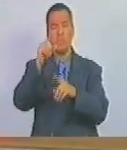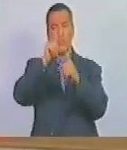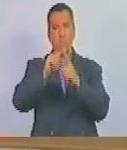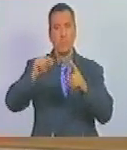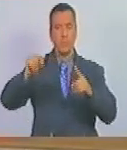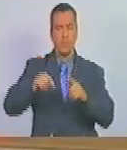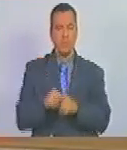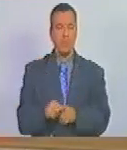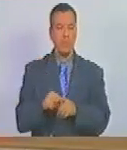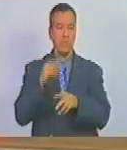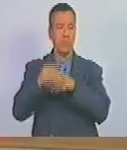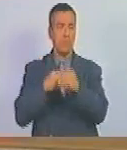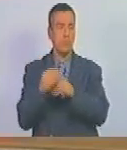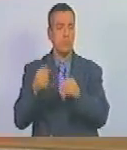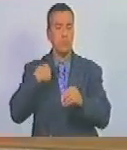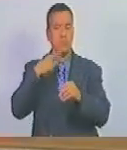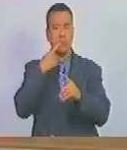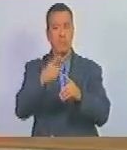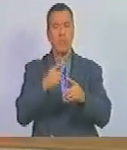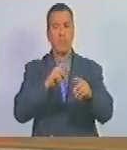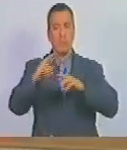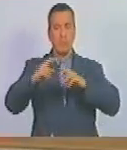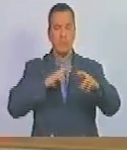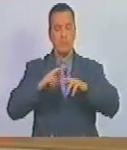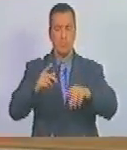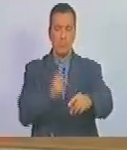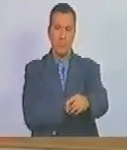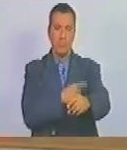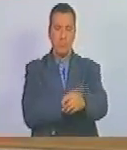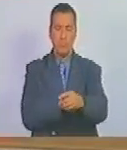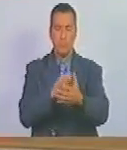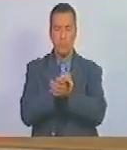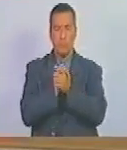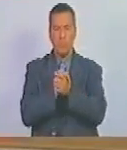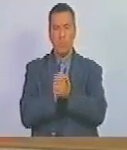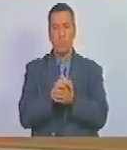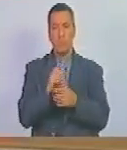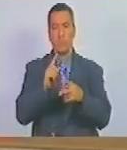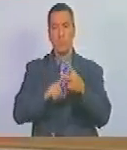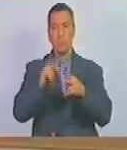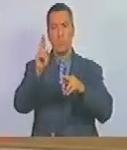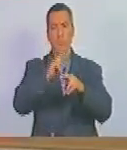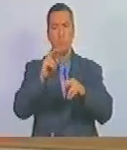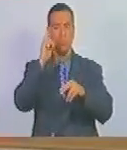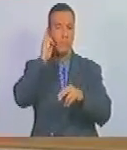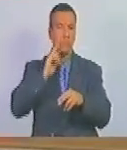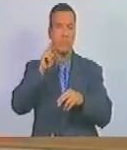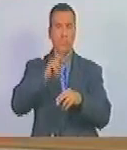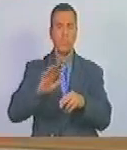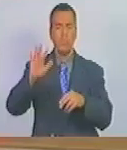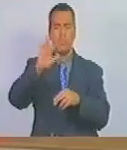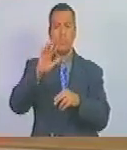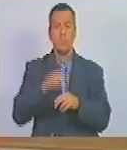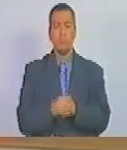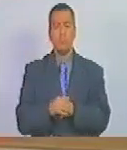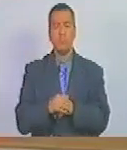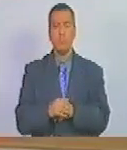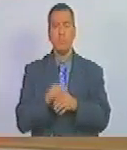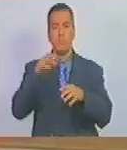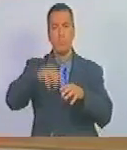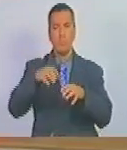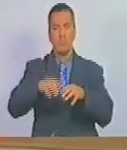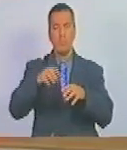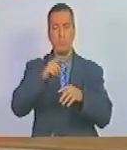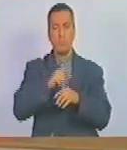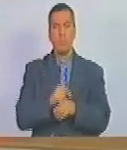acontecimiento que reafirmó las relaciones de hermandad y amistad entre la república bolivariana de venezuela y el estado de